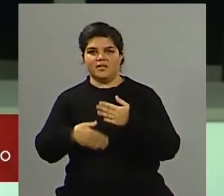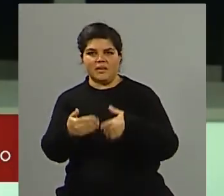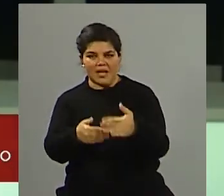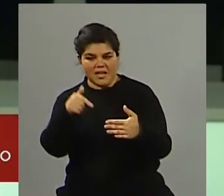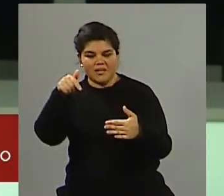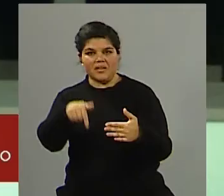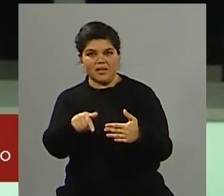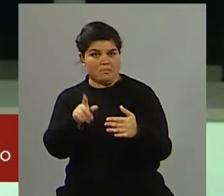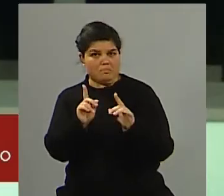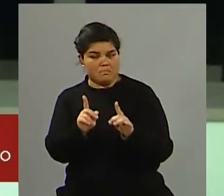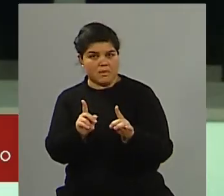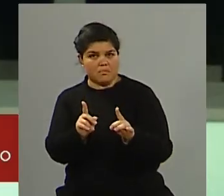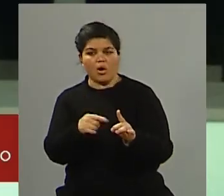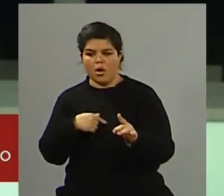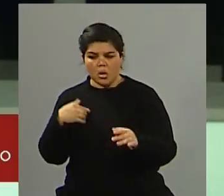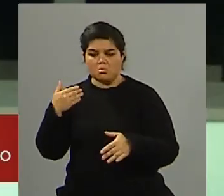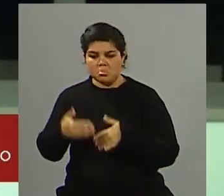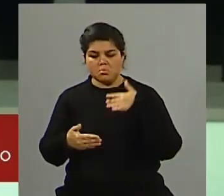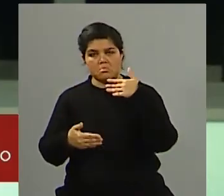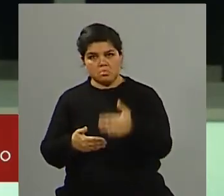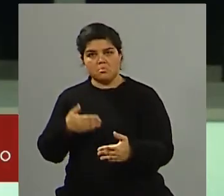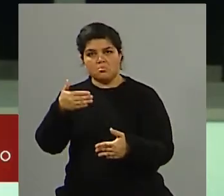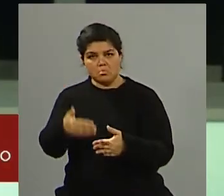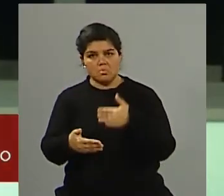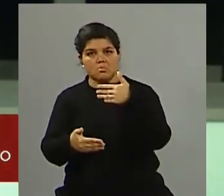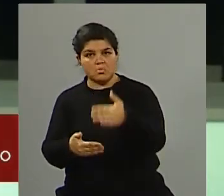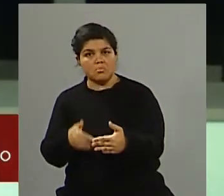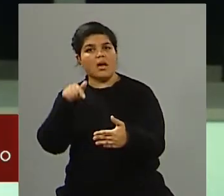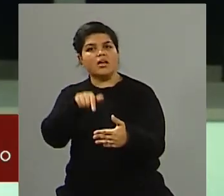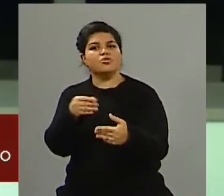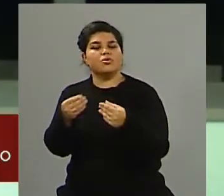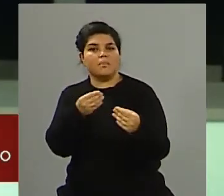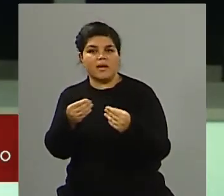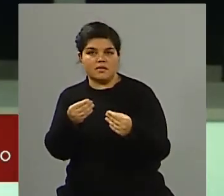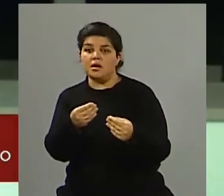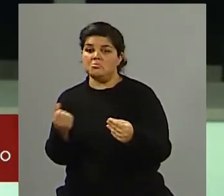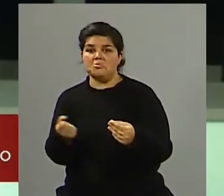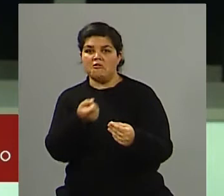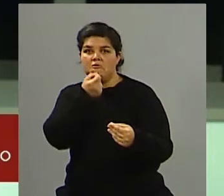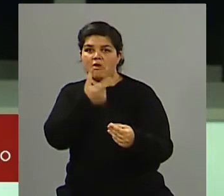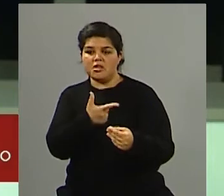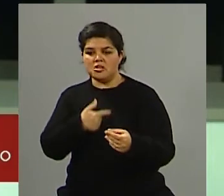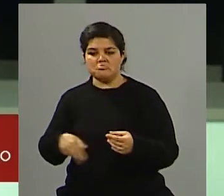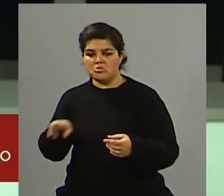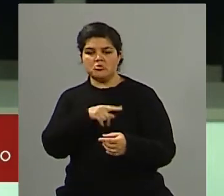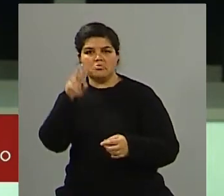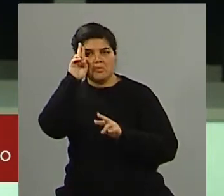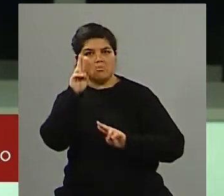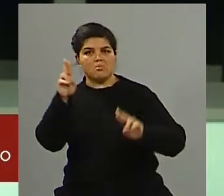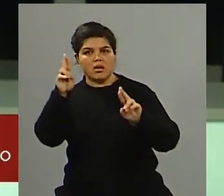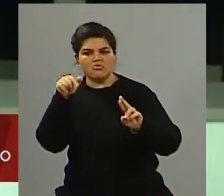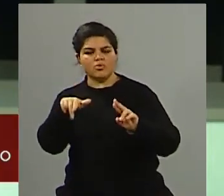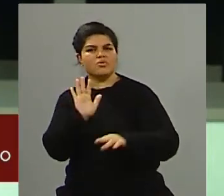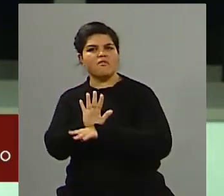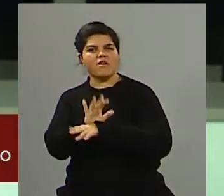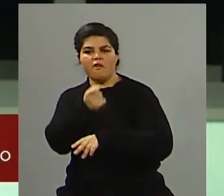al haber transcurrido toda esa etapa con mucho respeto, hace que las cosas sean más fáciles para el futuro, pero con el objetivo,